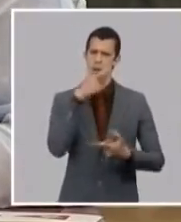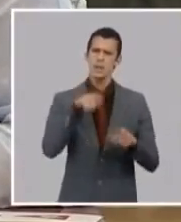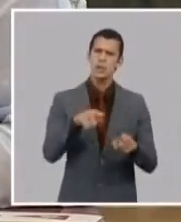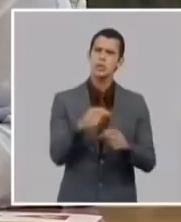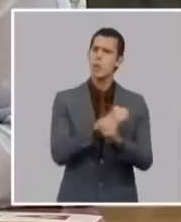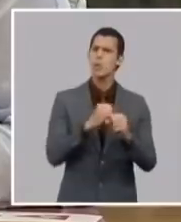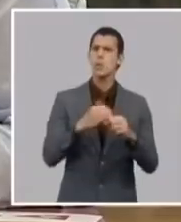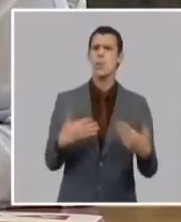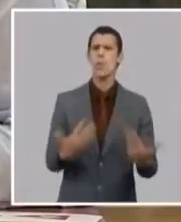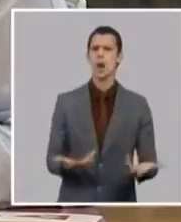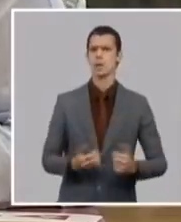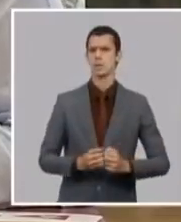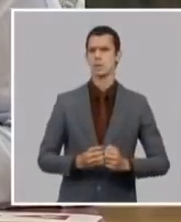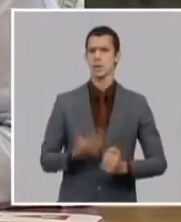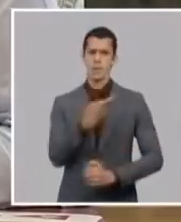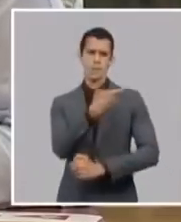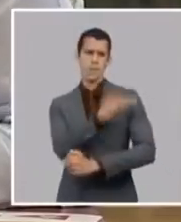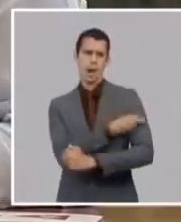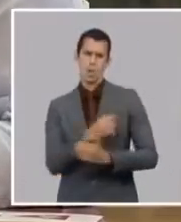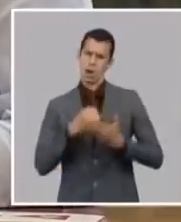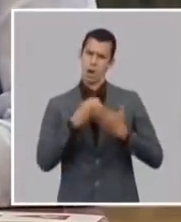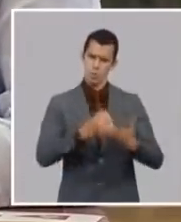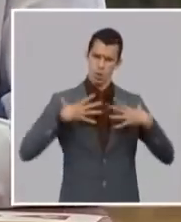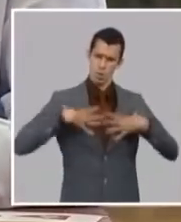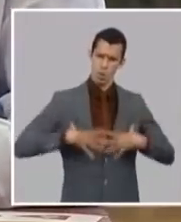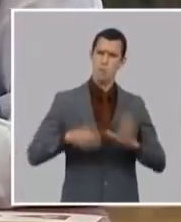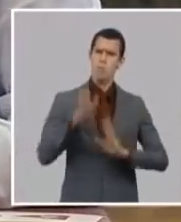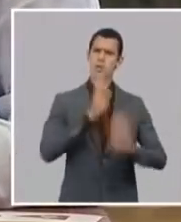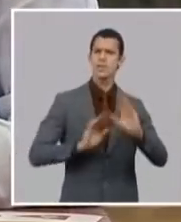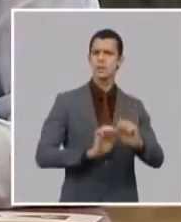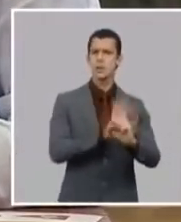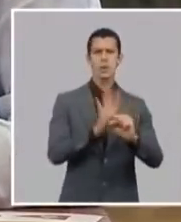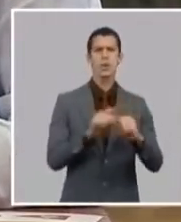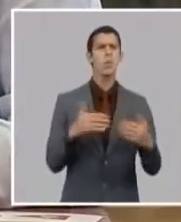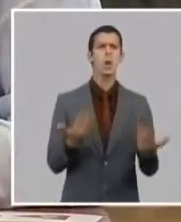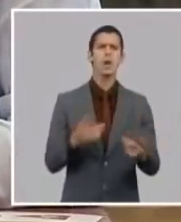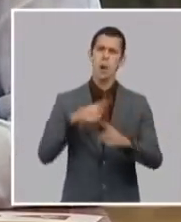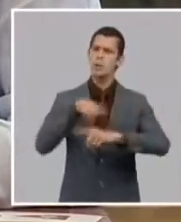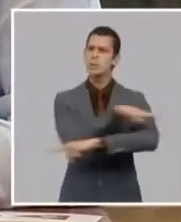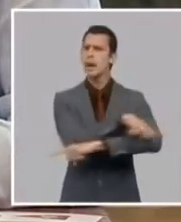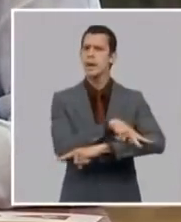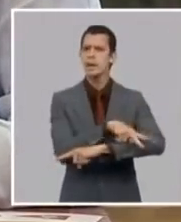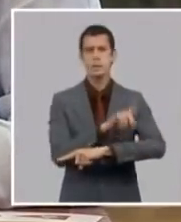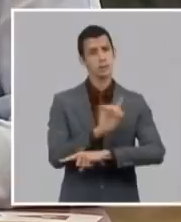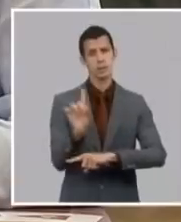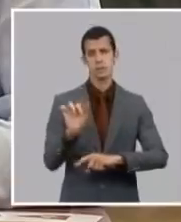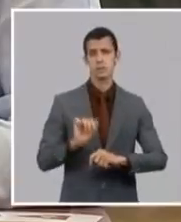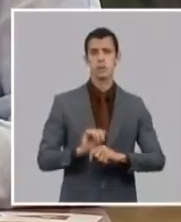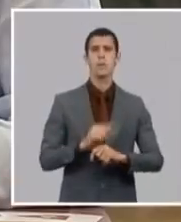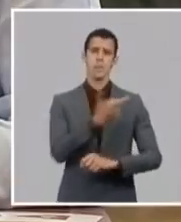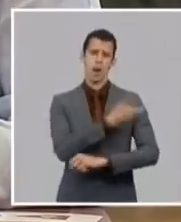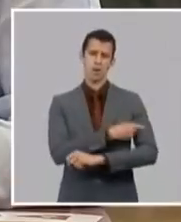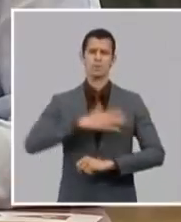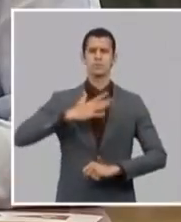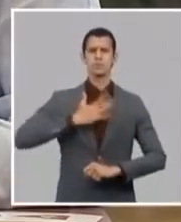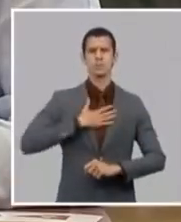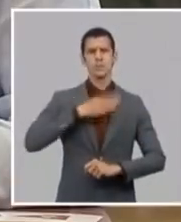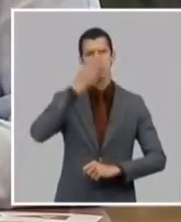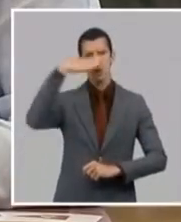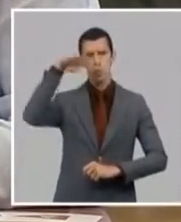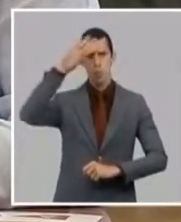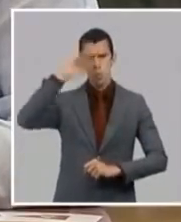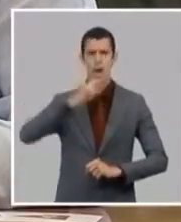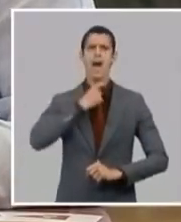que vacunas estamos haciendo los ensayos clínicos para también proteger a nuestros niños y a nuestros y a nuestros